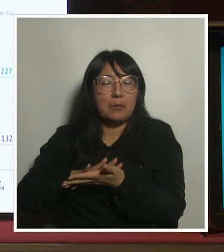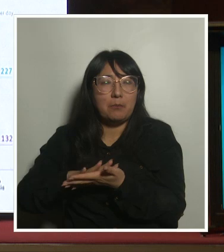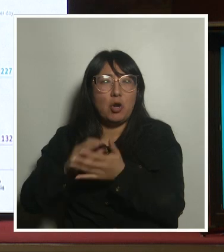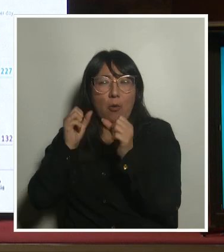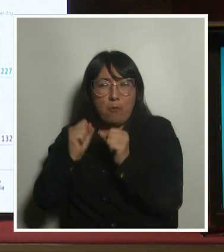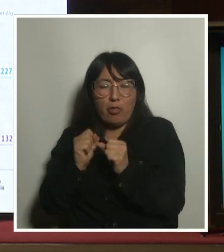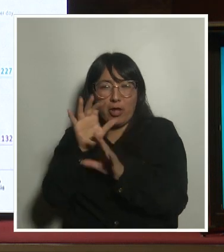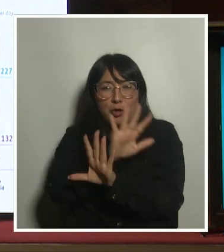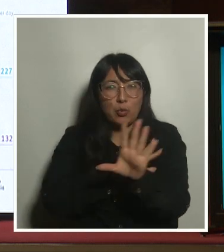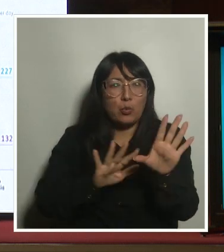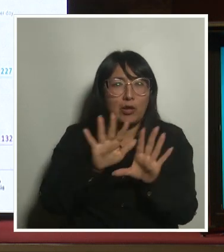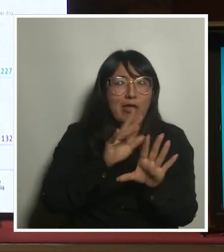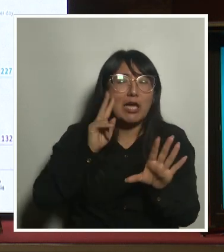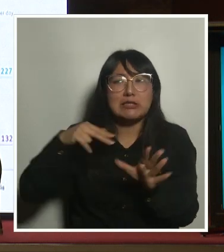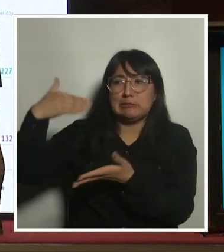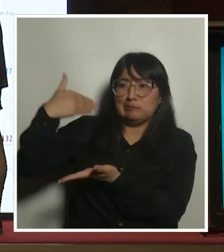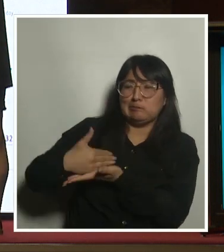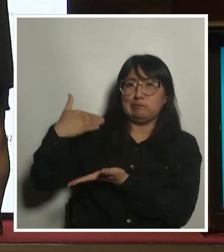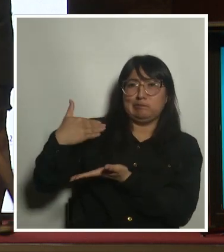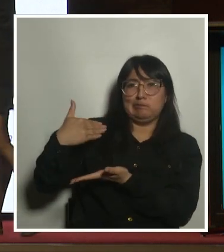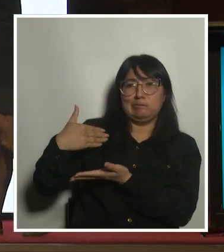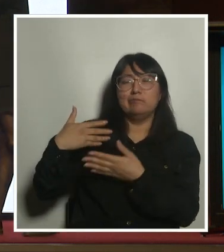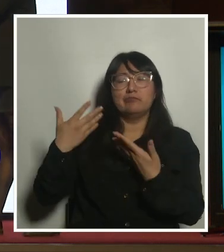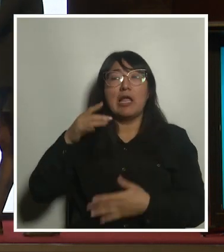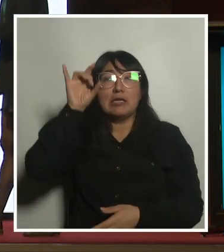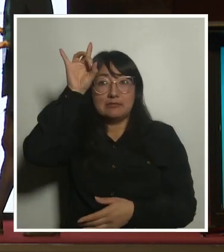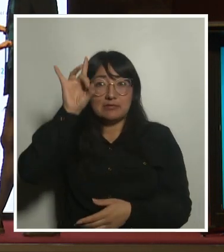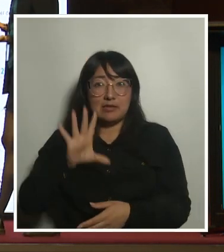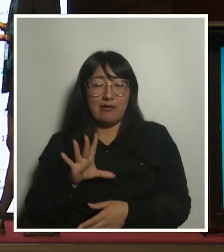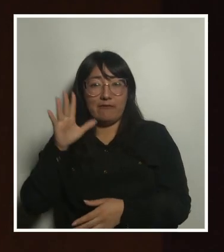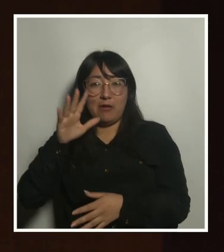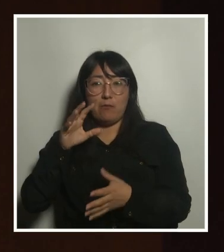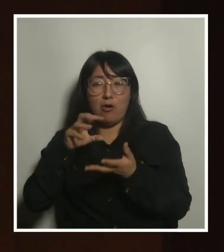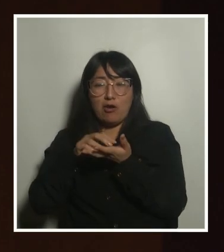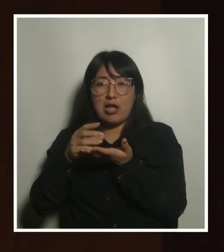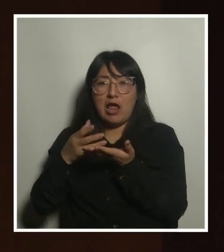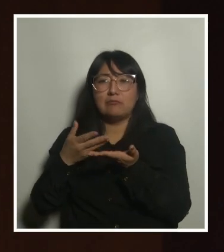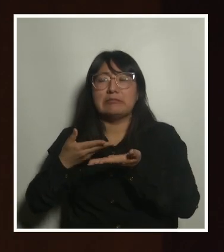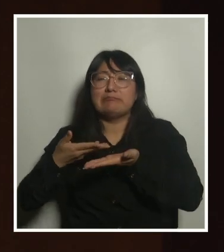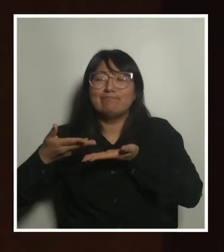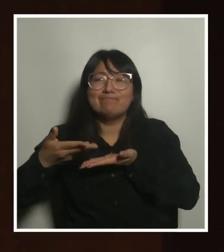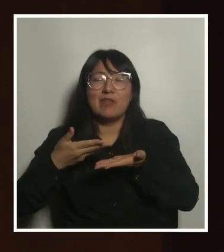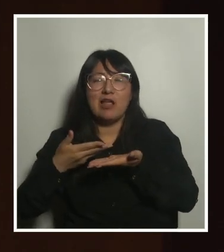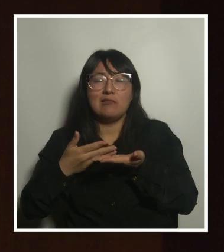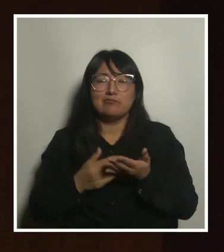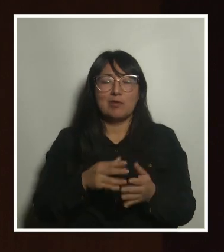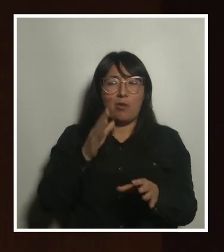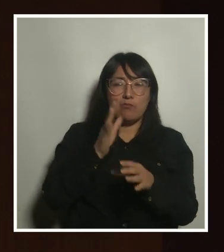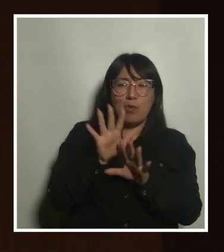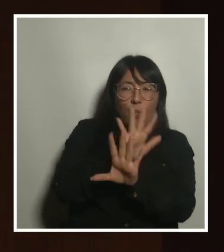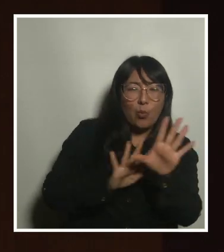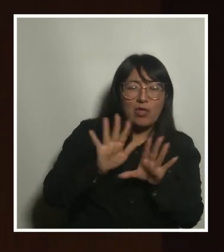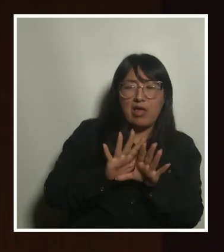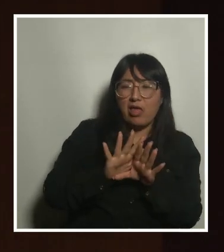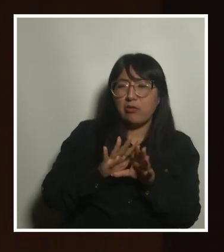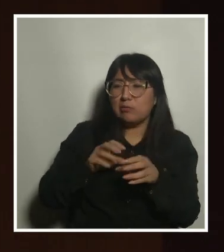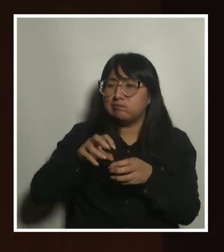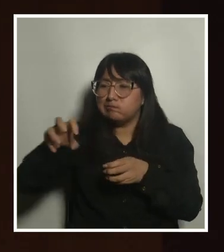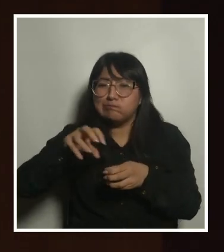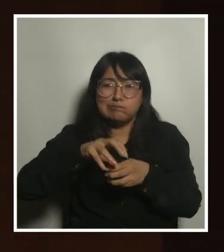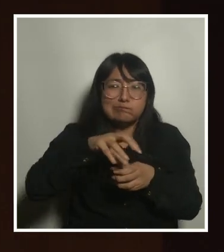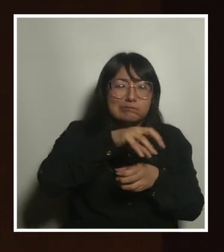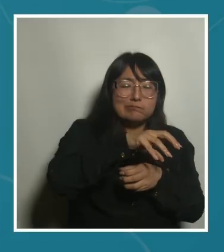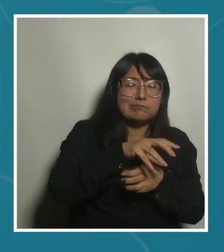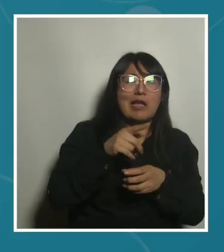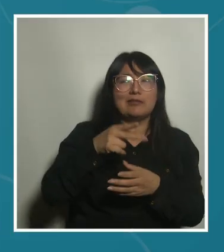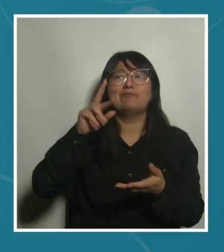cuidar sin que nos penalicen. Sabemos que la distribución asimétrica del trabajo de cuidados es una realidad